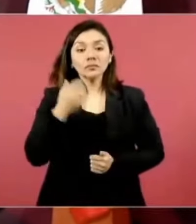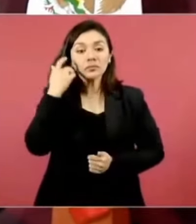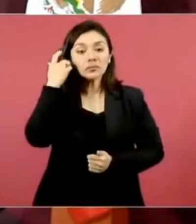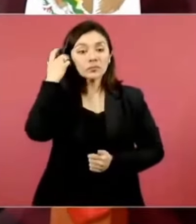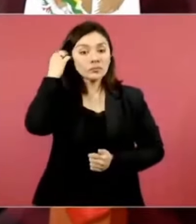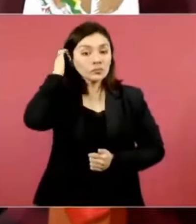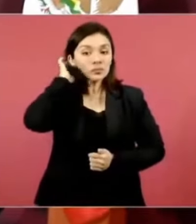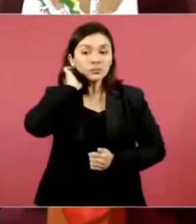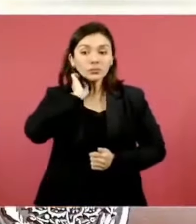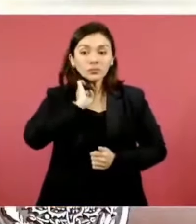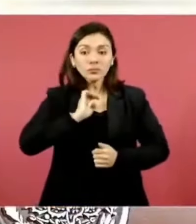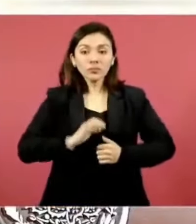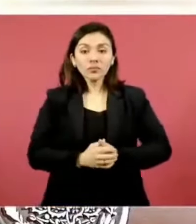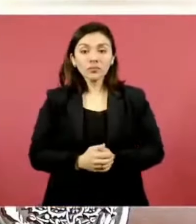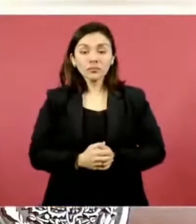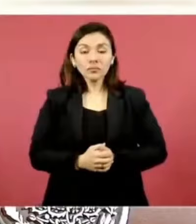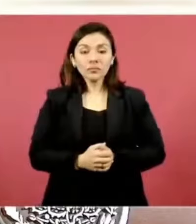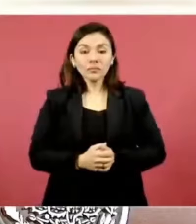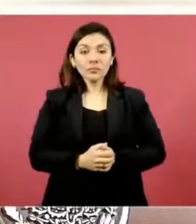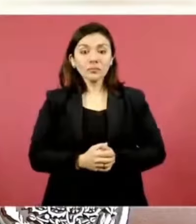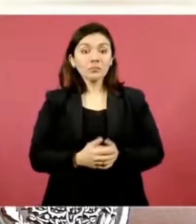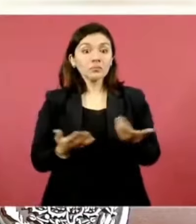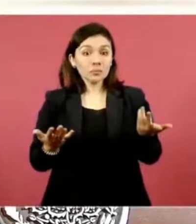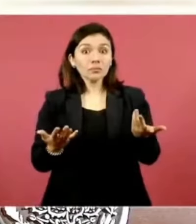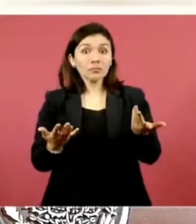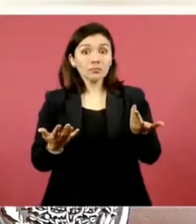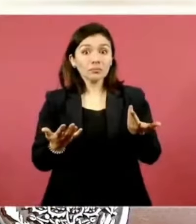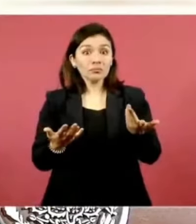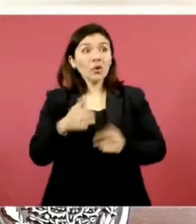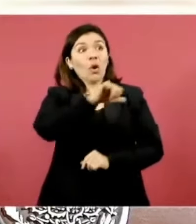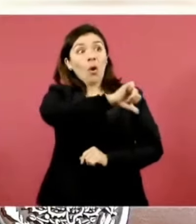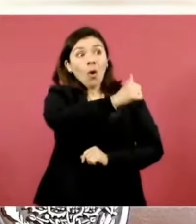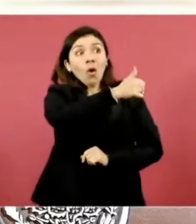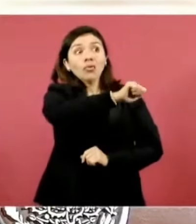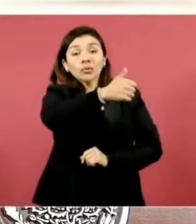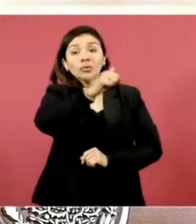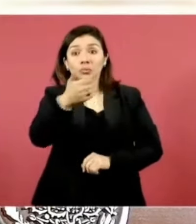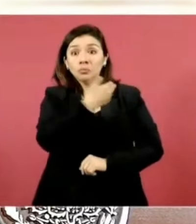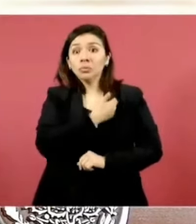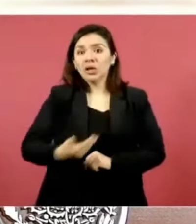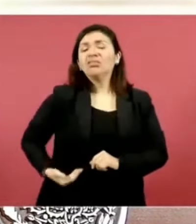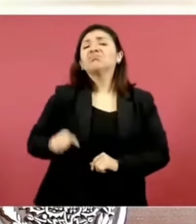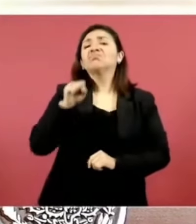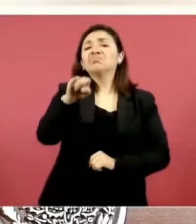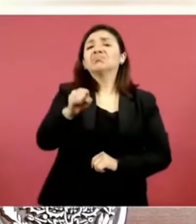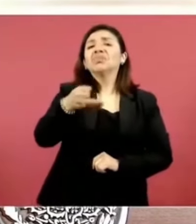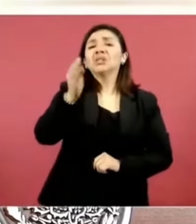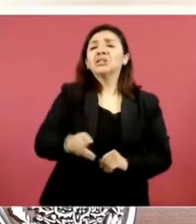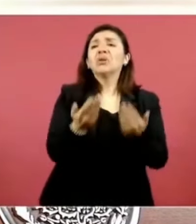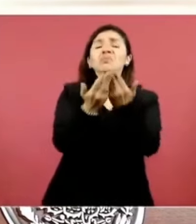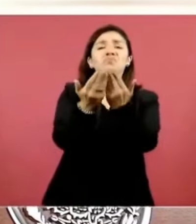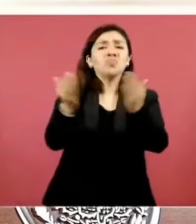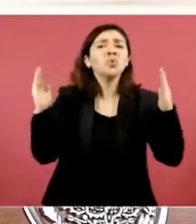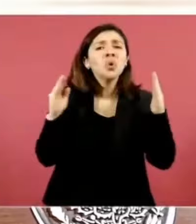realmente y todos han hecho muro como manda